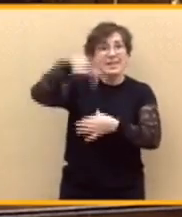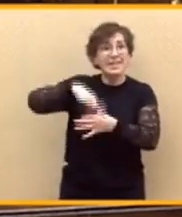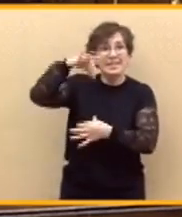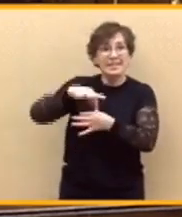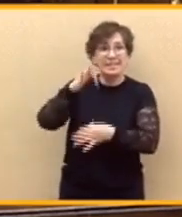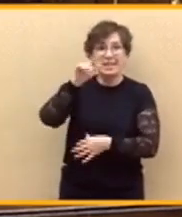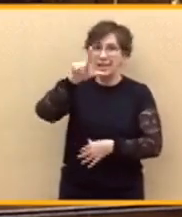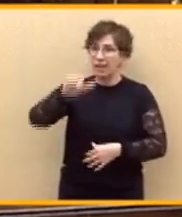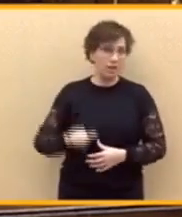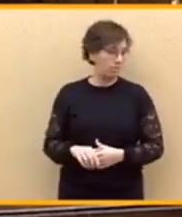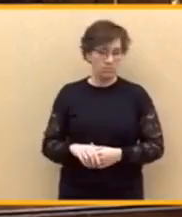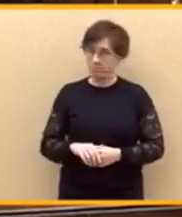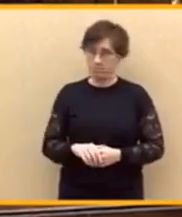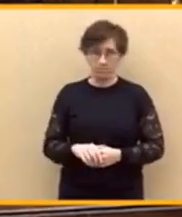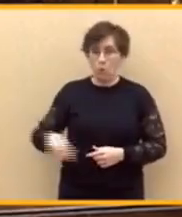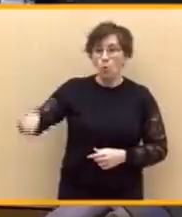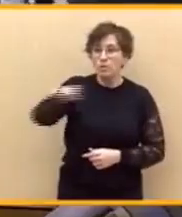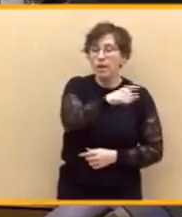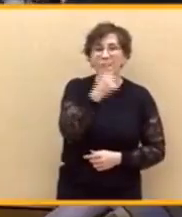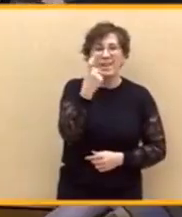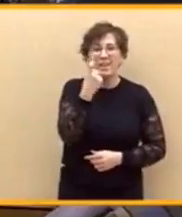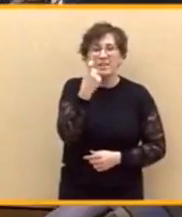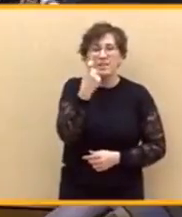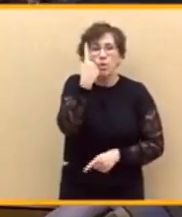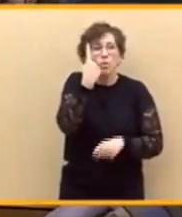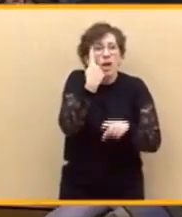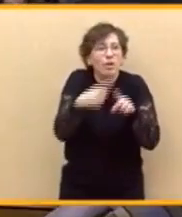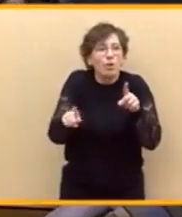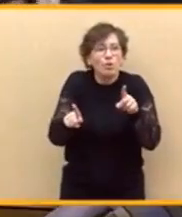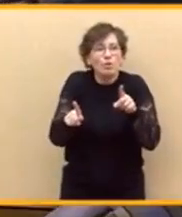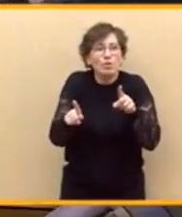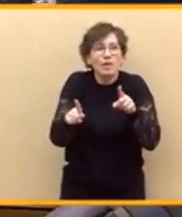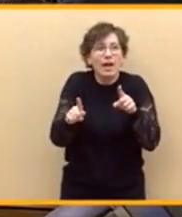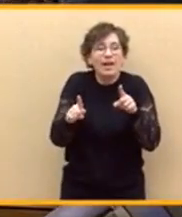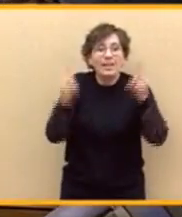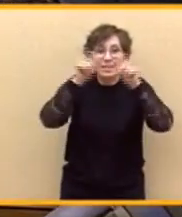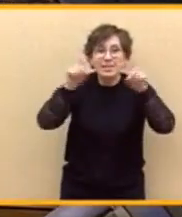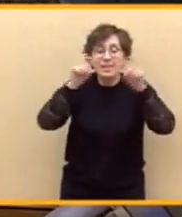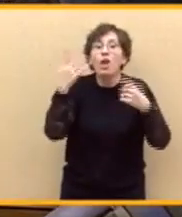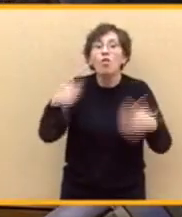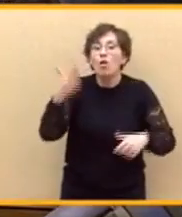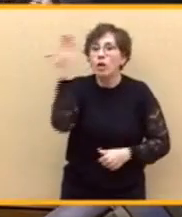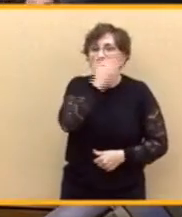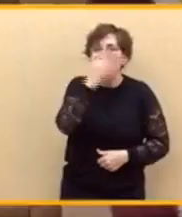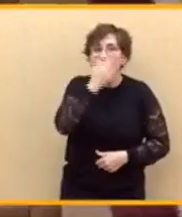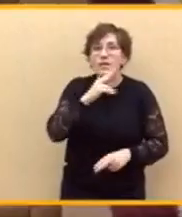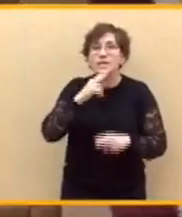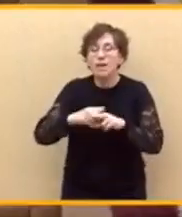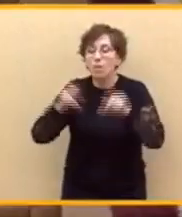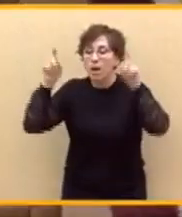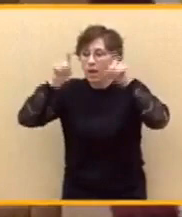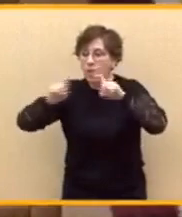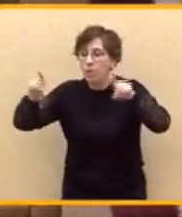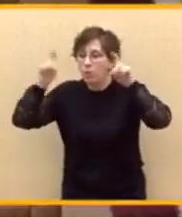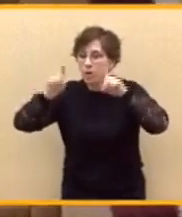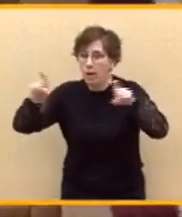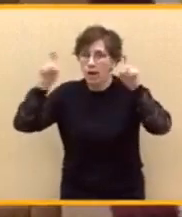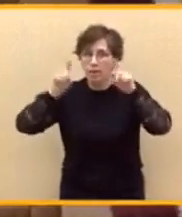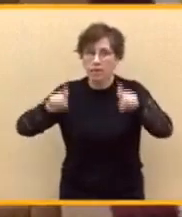Ustedes necesitan una cosa que se da en las escuelas. Educación. Educación.